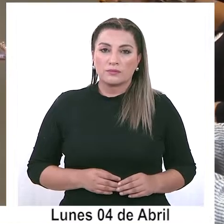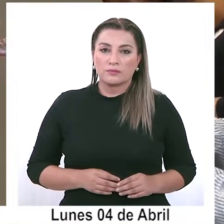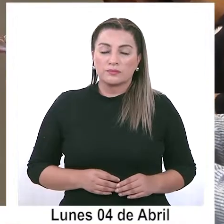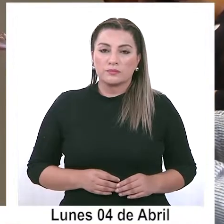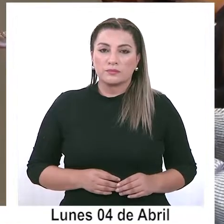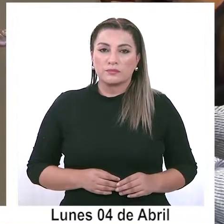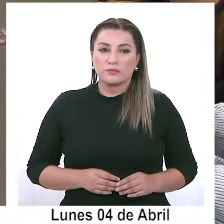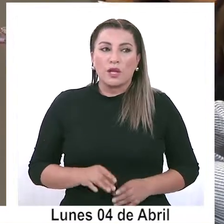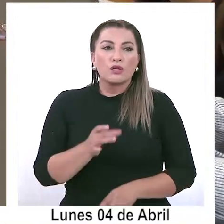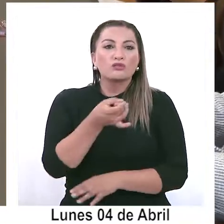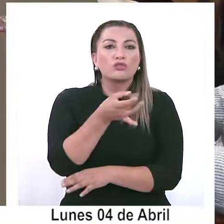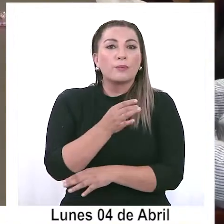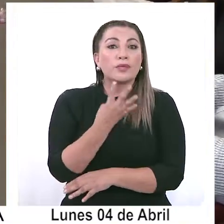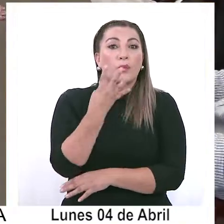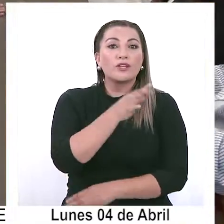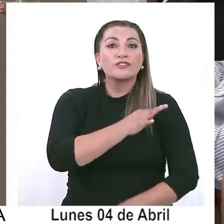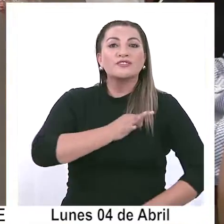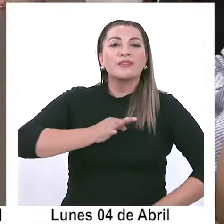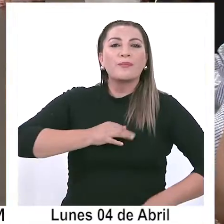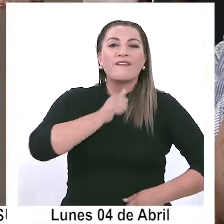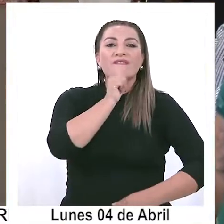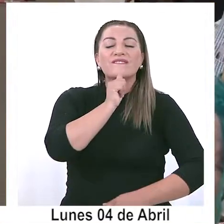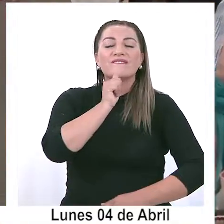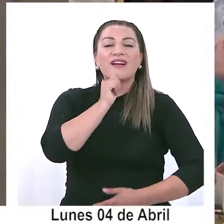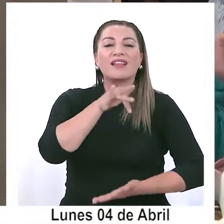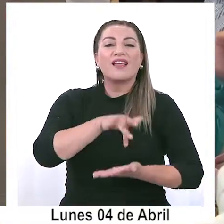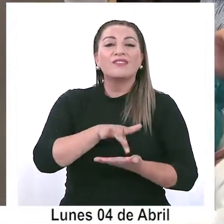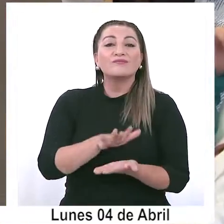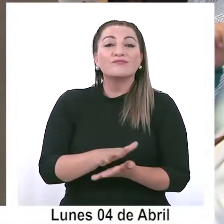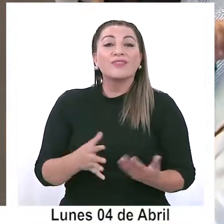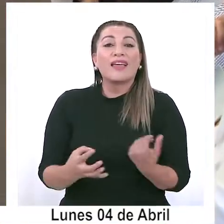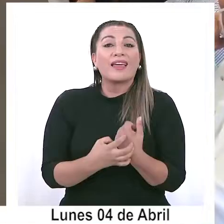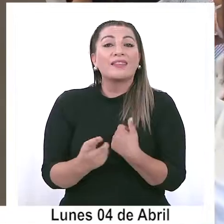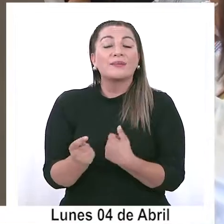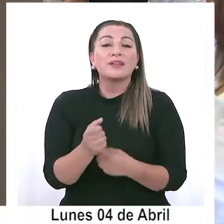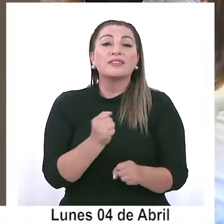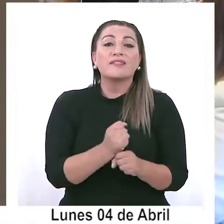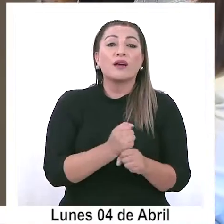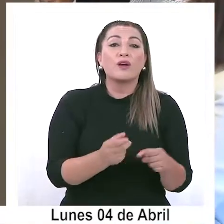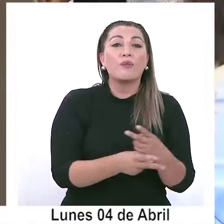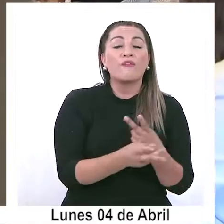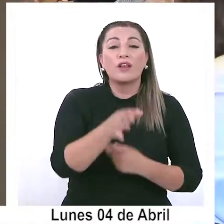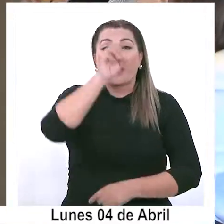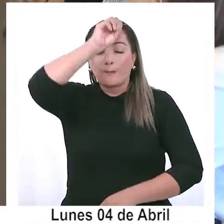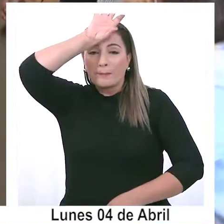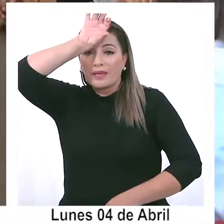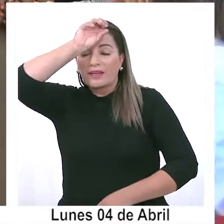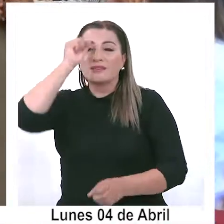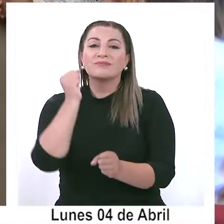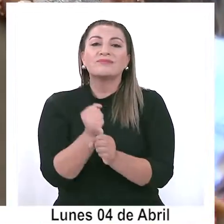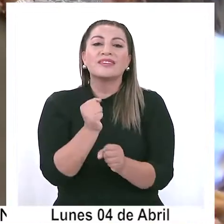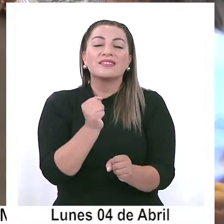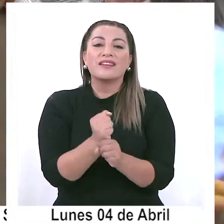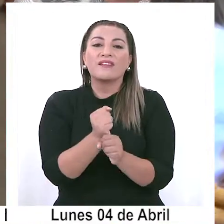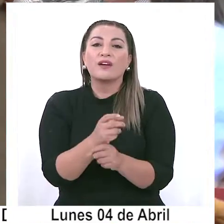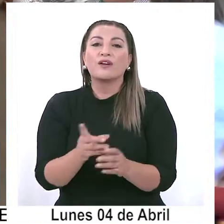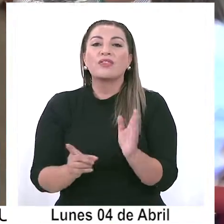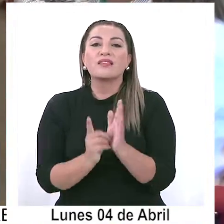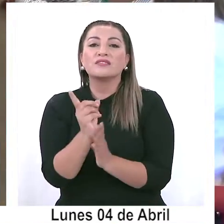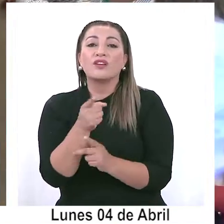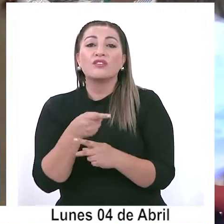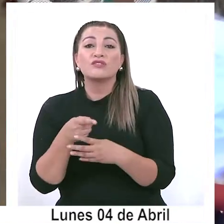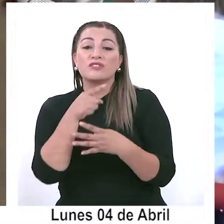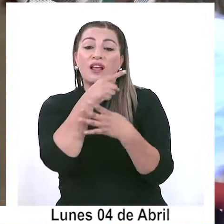Solo cuatro Ceremis quedan pendientes en la región, obras públicas, minería, trabajo y desarrollo